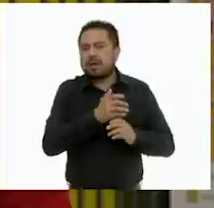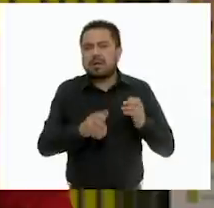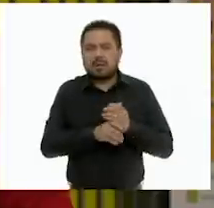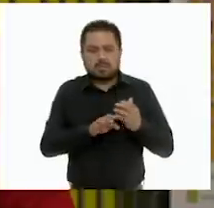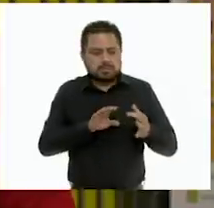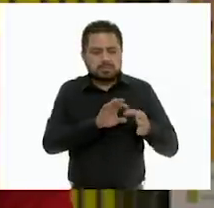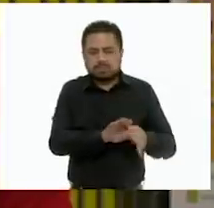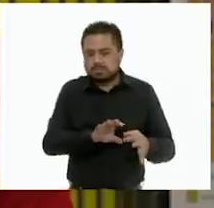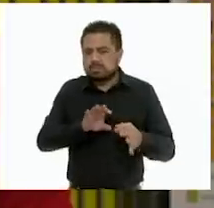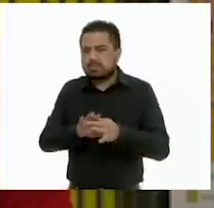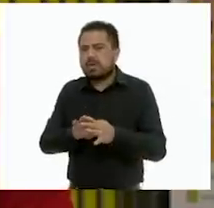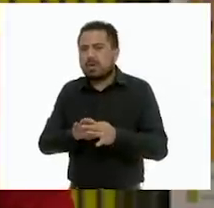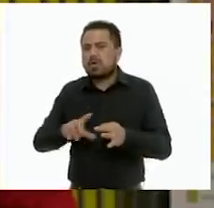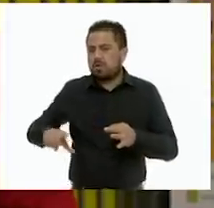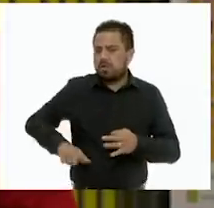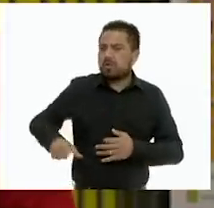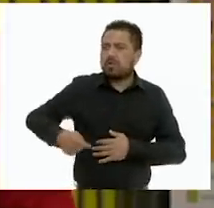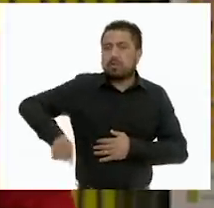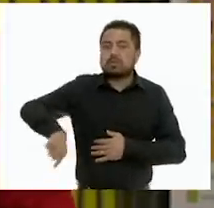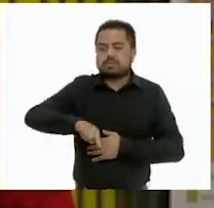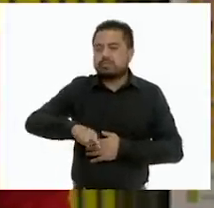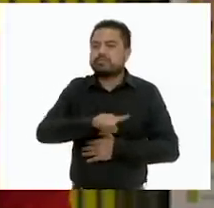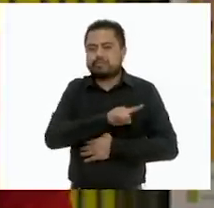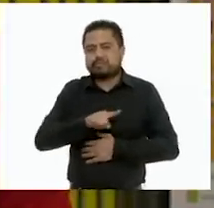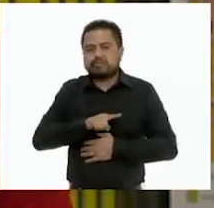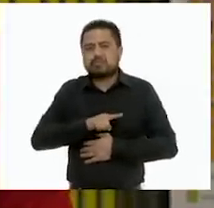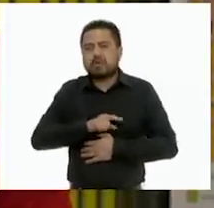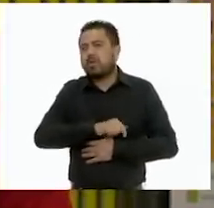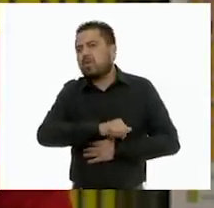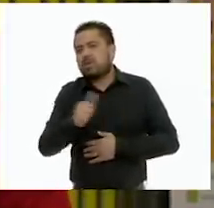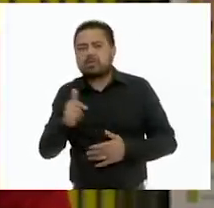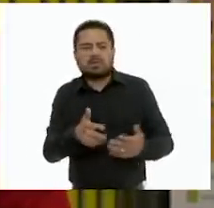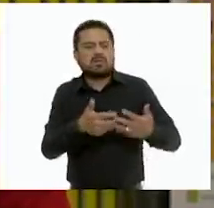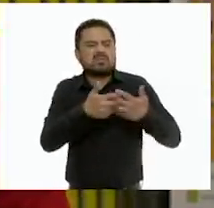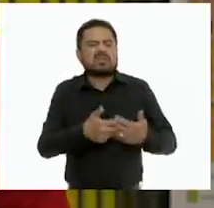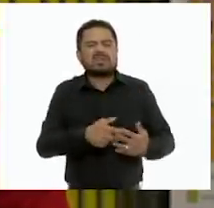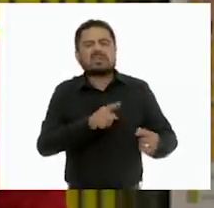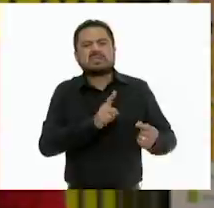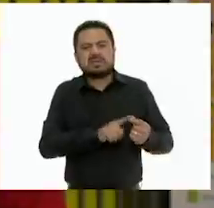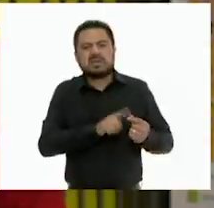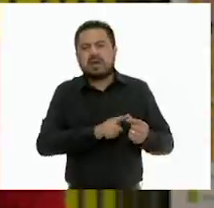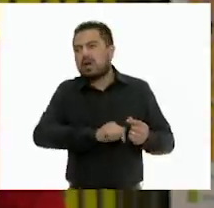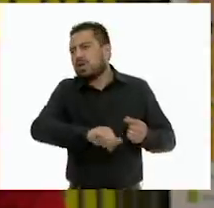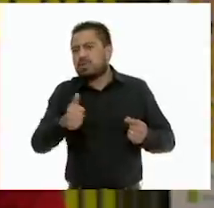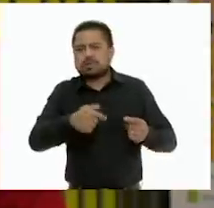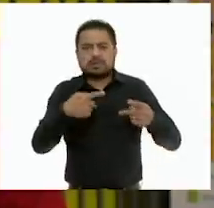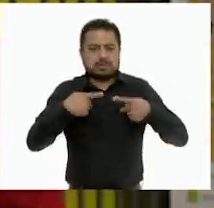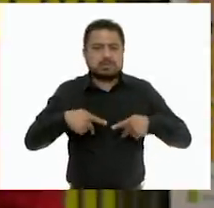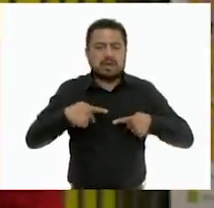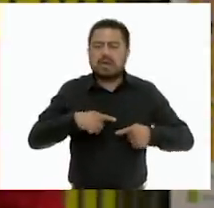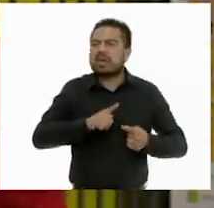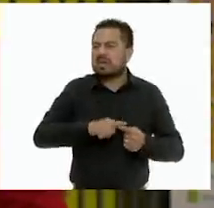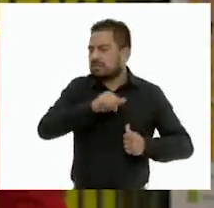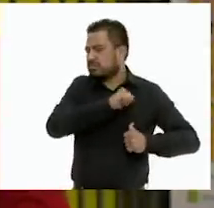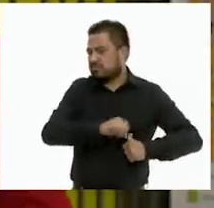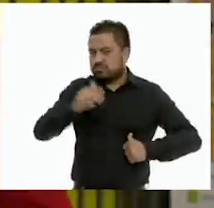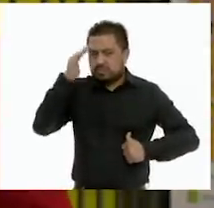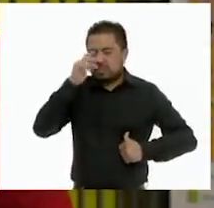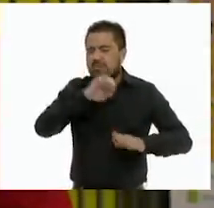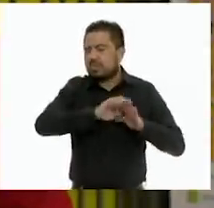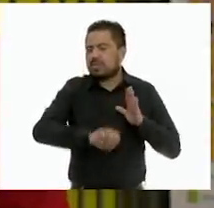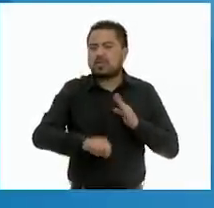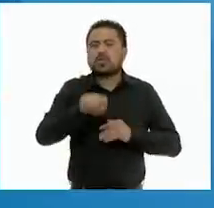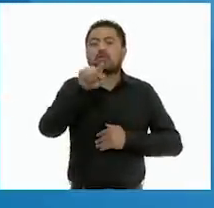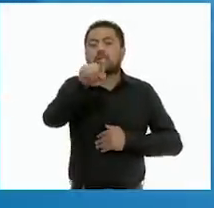corresponden a los gobiernos, cuáles a las industrias y cuáles a los ciudadanos. Por ejemplo, a tu